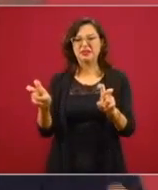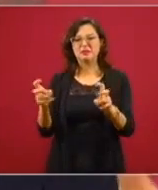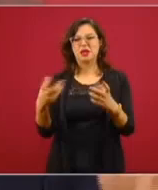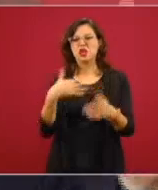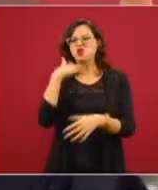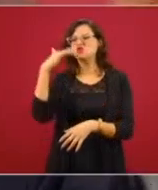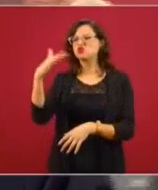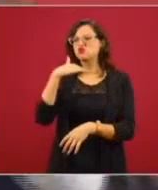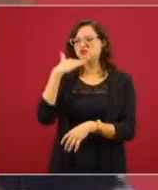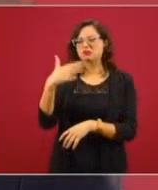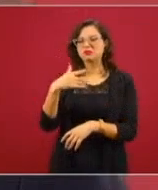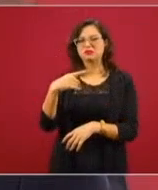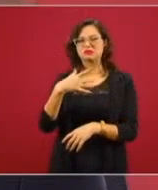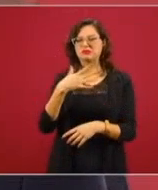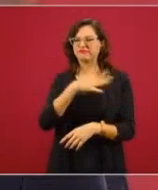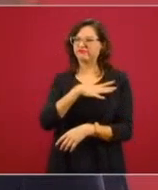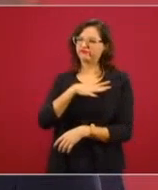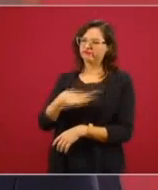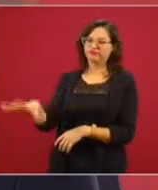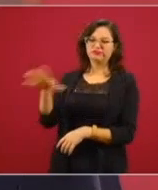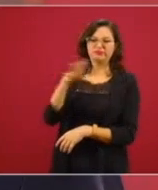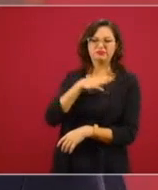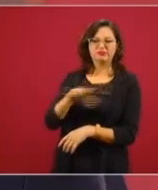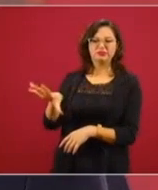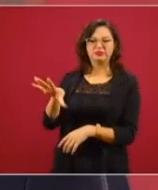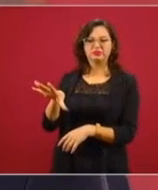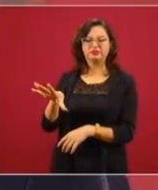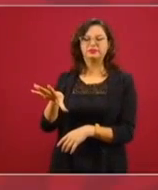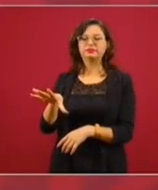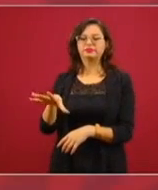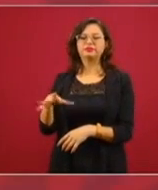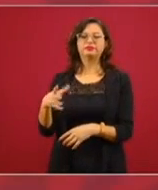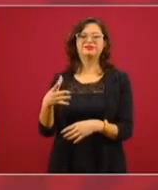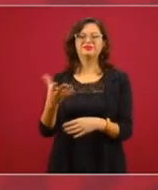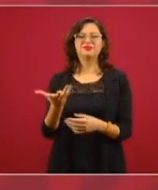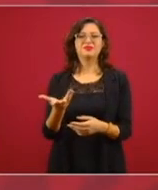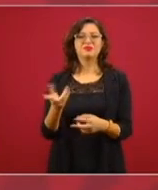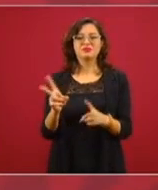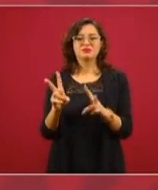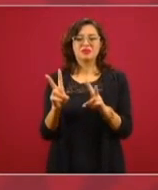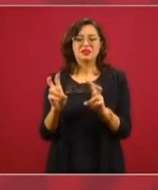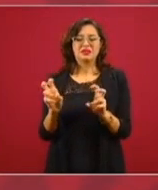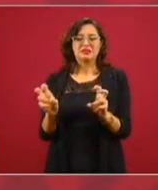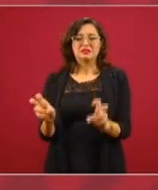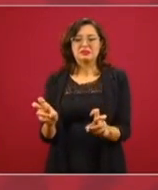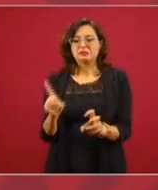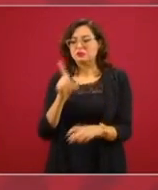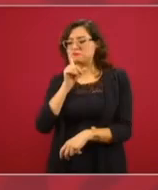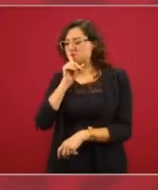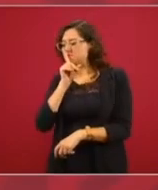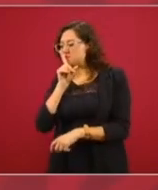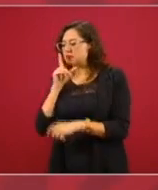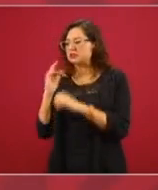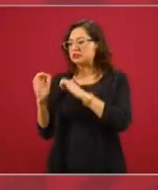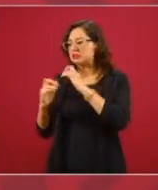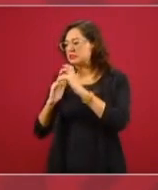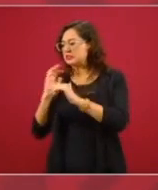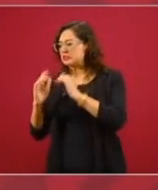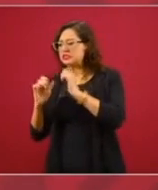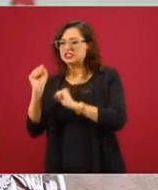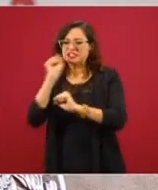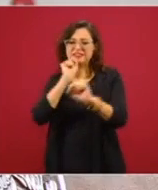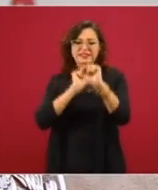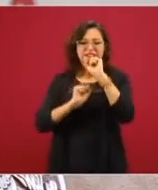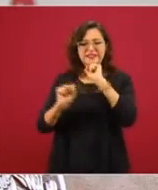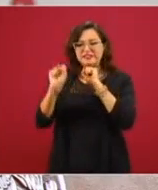sea un asunto nada más de los recovecos de las oficinas, los pasillos, de los juzgados